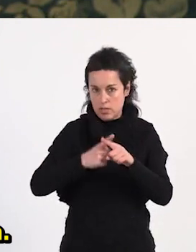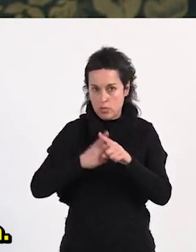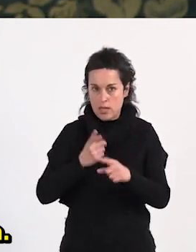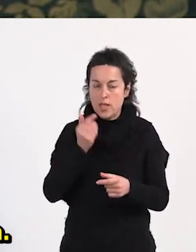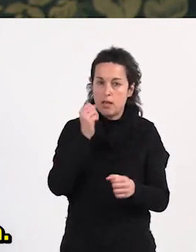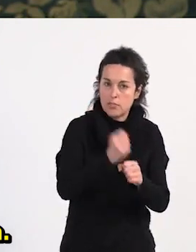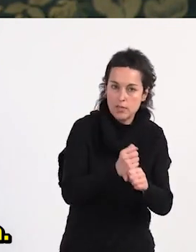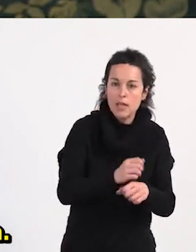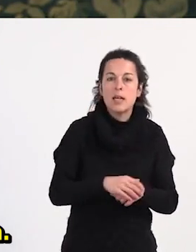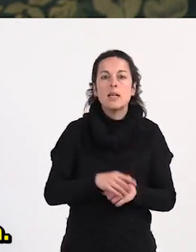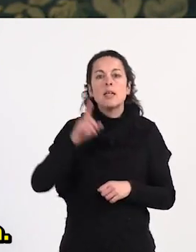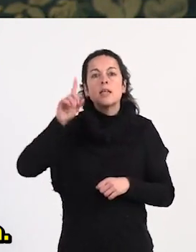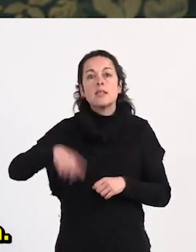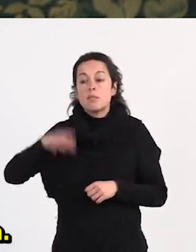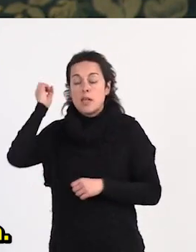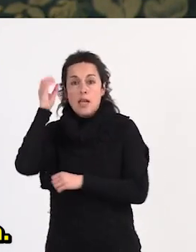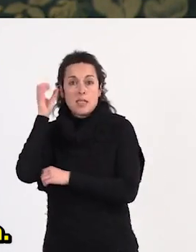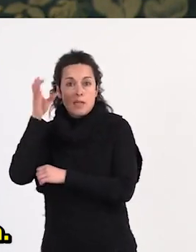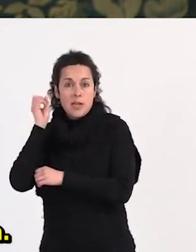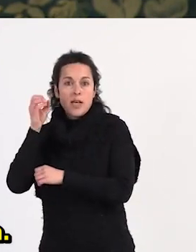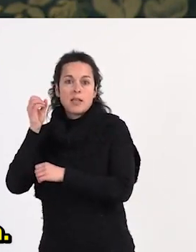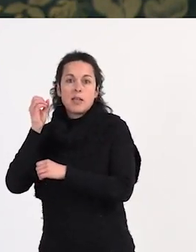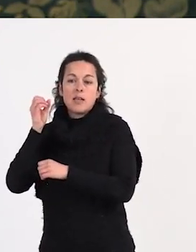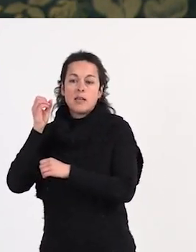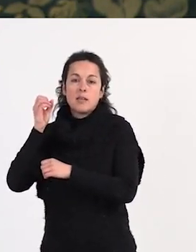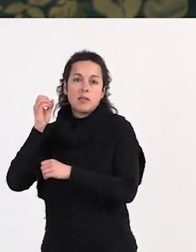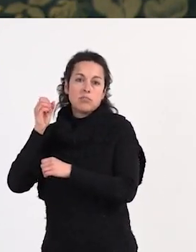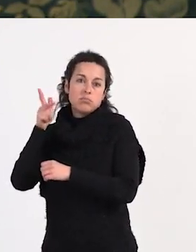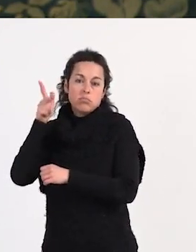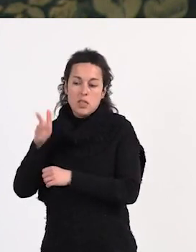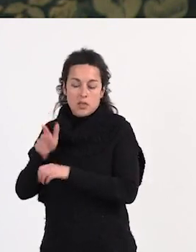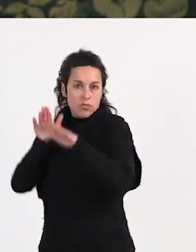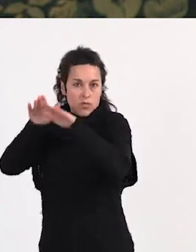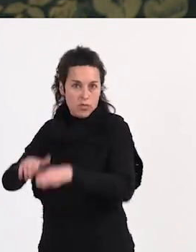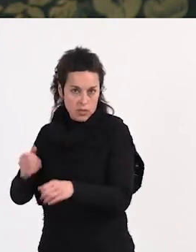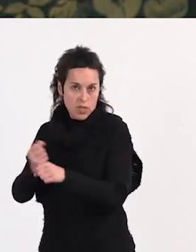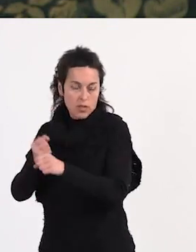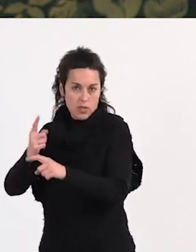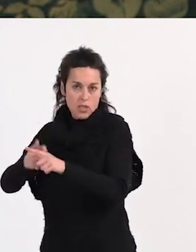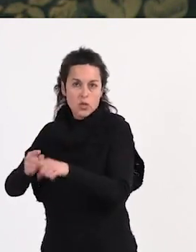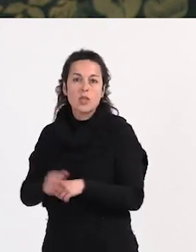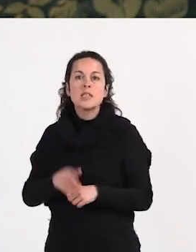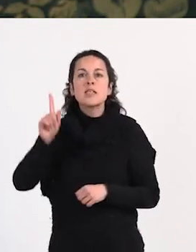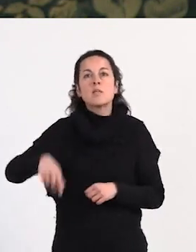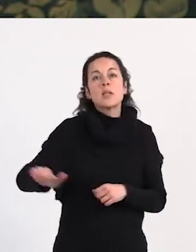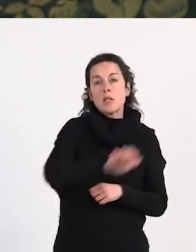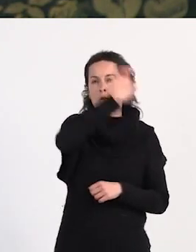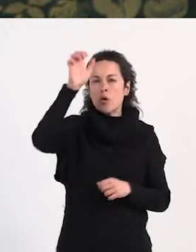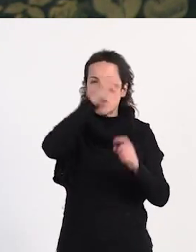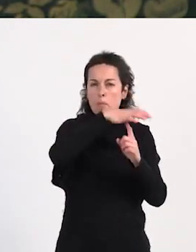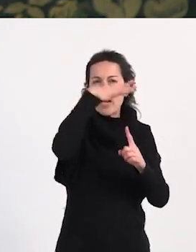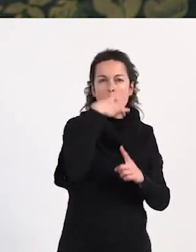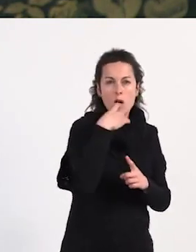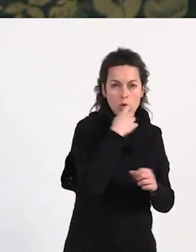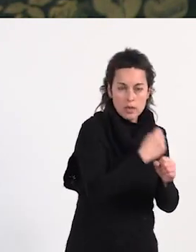y de la Asamblea por Derechos de las Trabajadoras Sexuales de Cataluña. A nivel europeo trabaja para Paraguas Rojos y